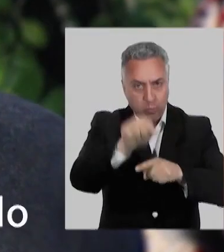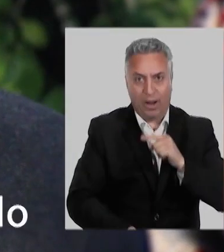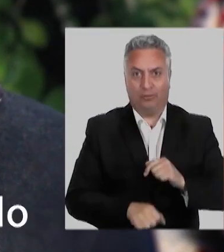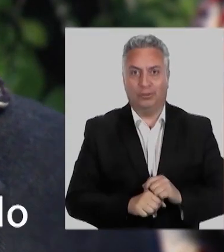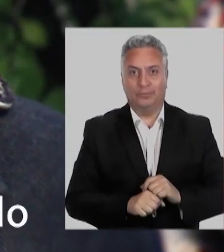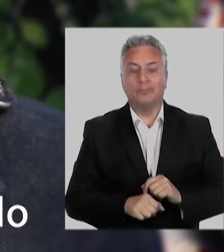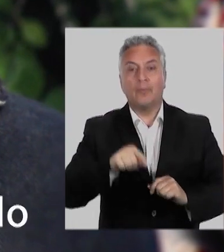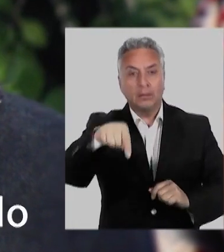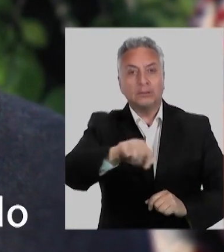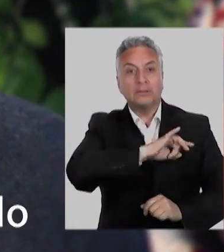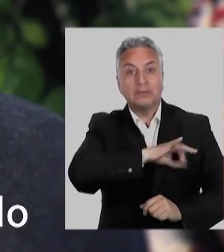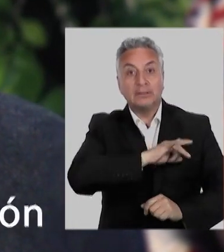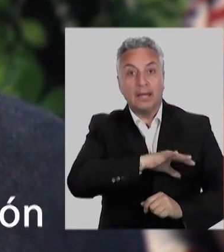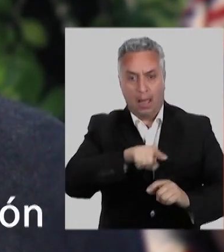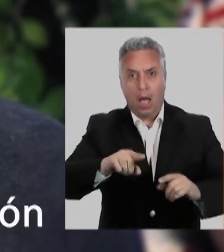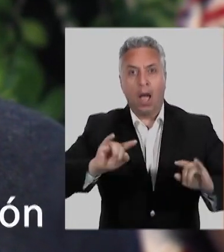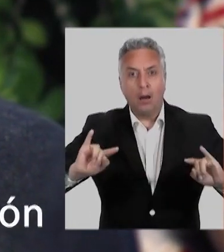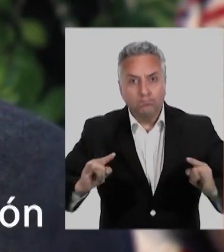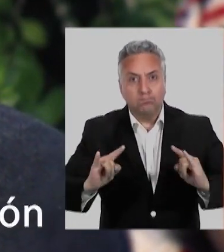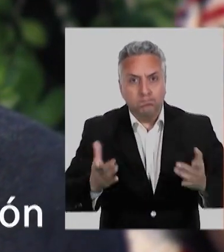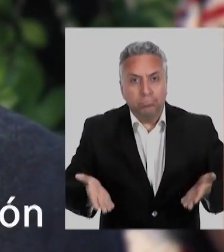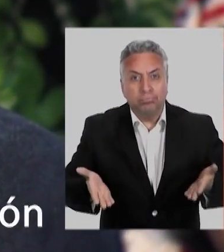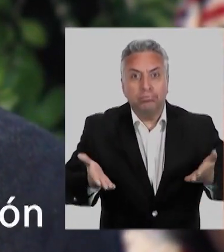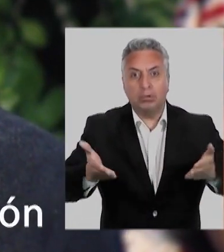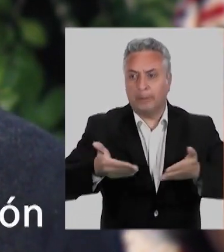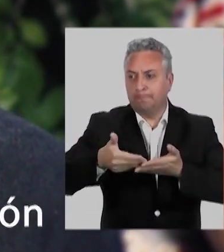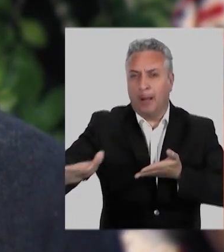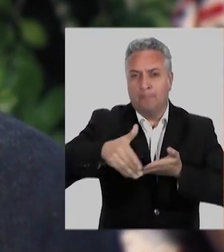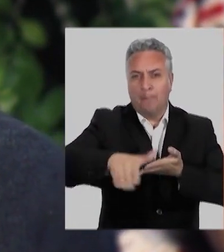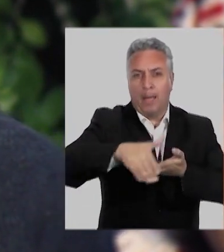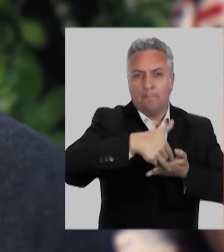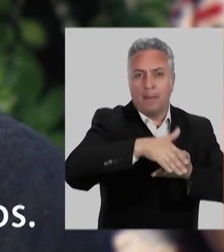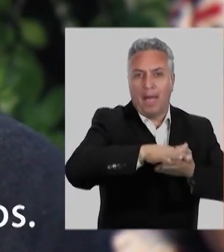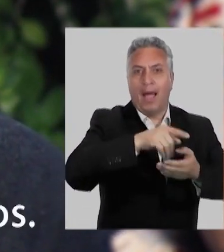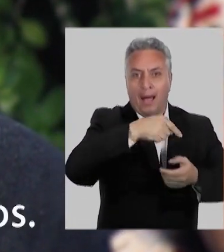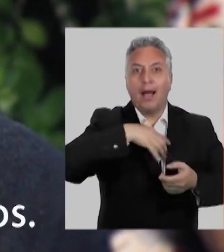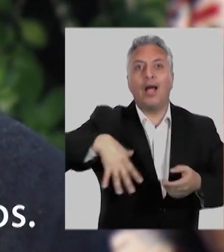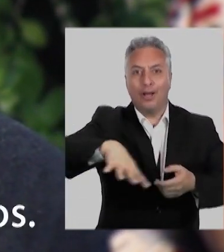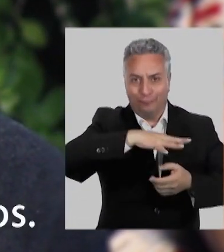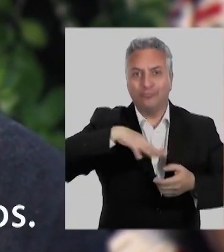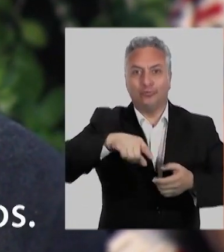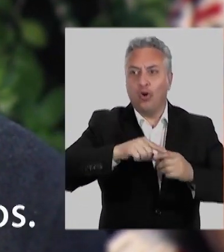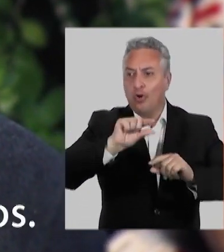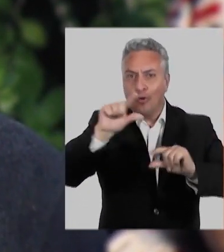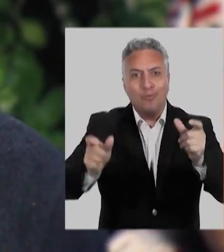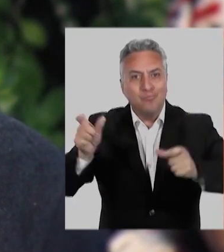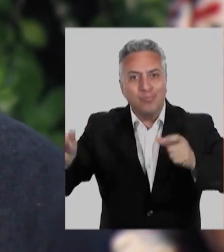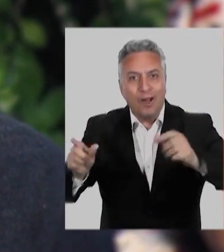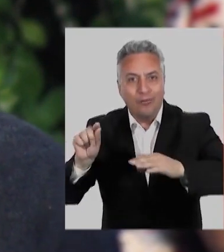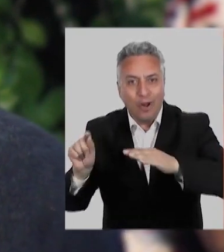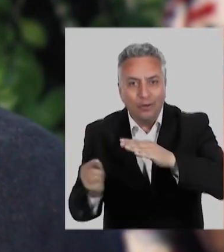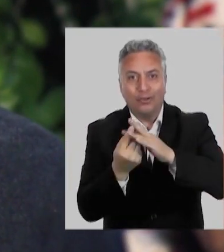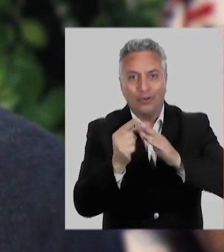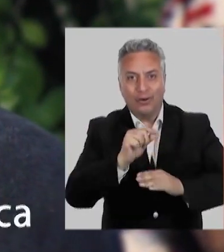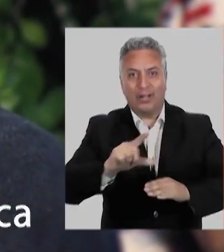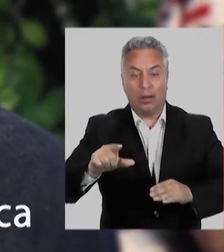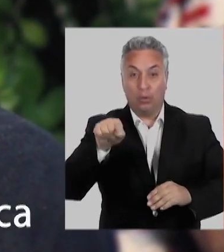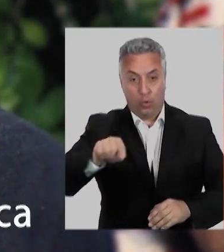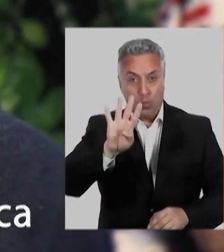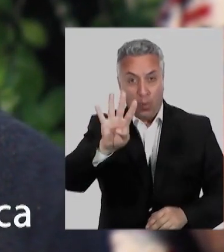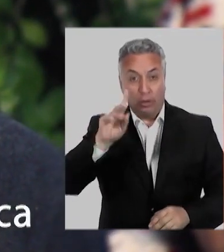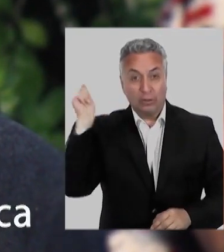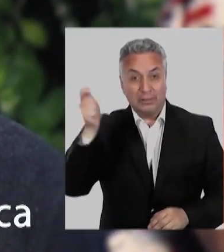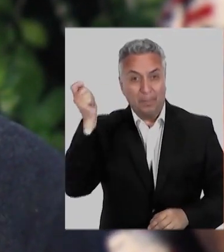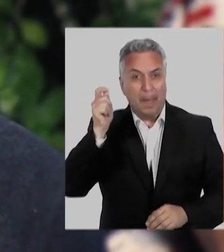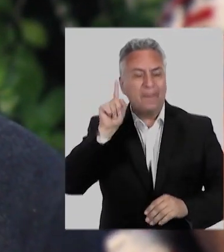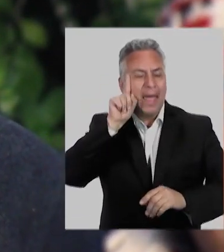Hasta ahora Chile se ha construido en base al despojo y la marginación del pueblo mapuche y de todos los pueblos originarios. Este 4 de septiembre tenemos